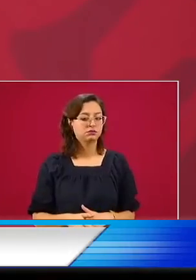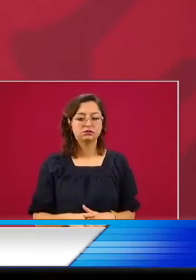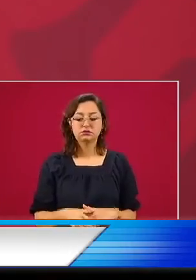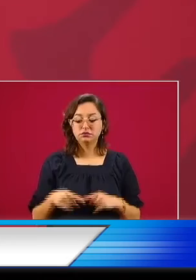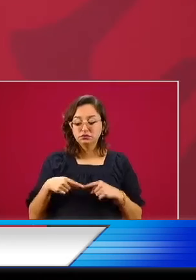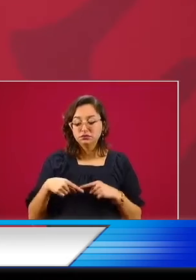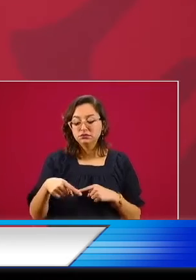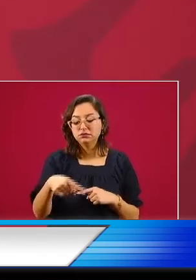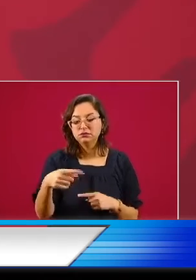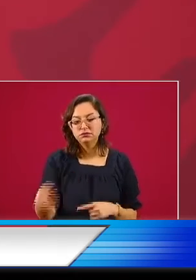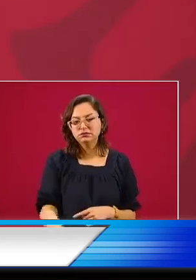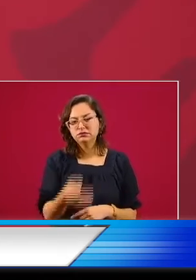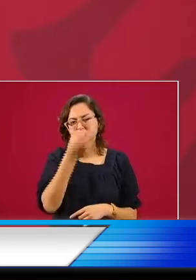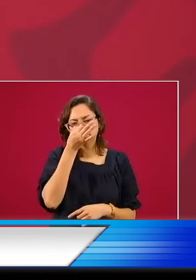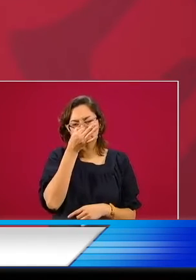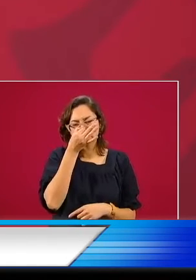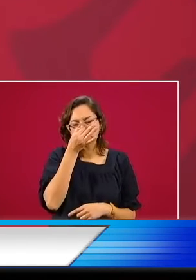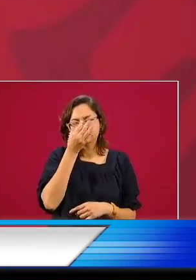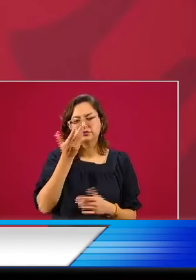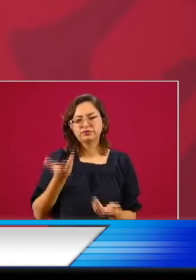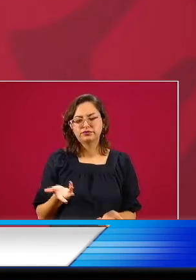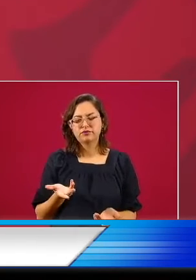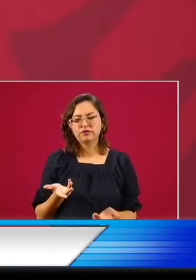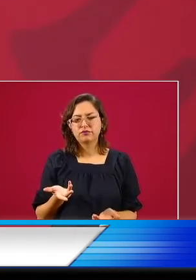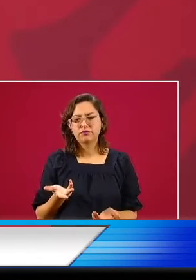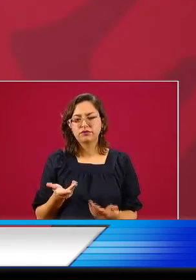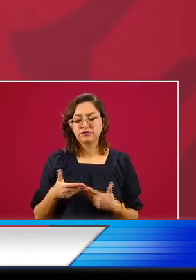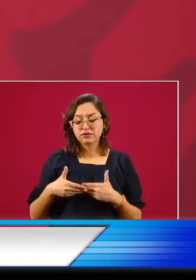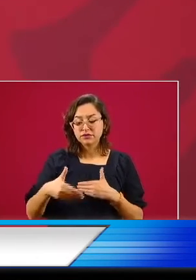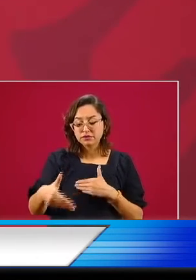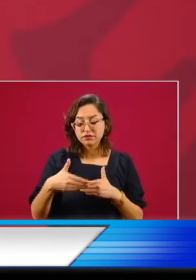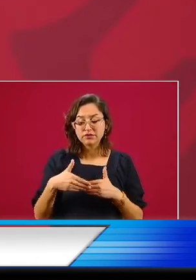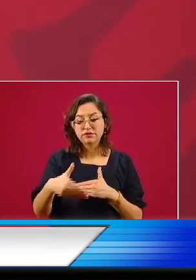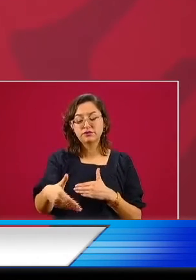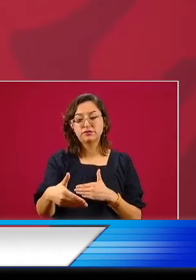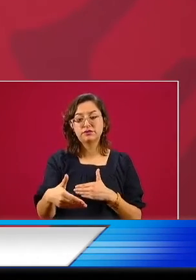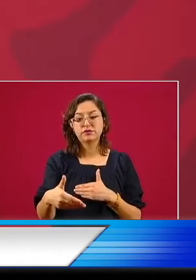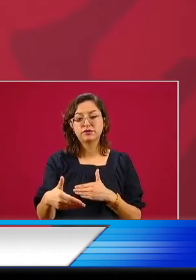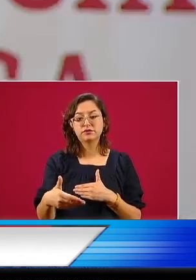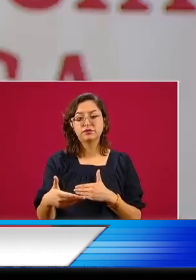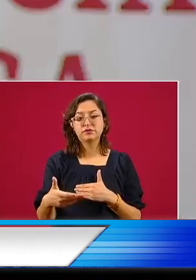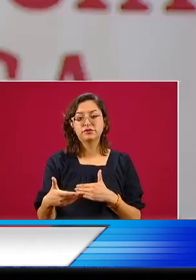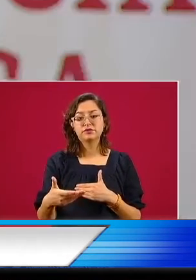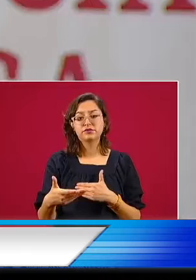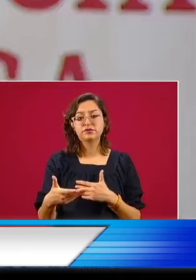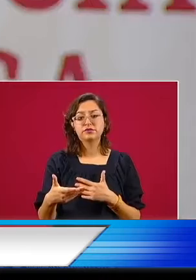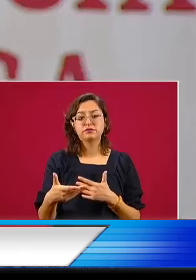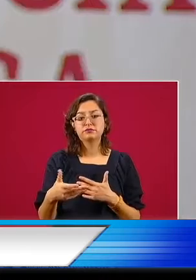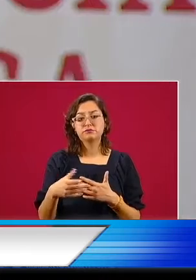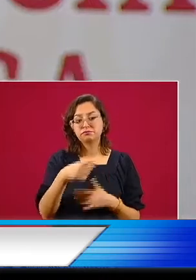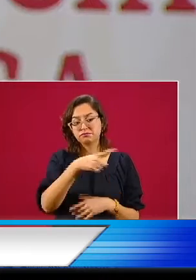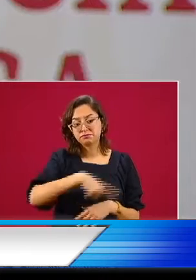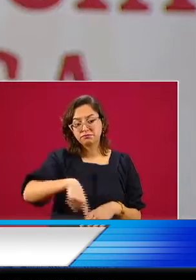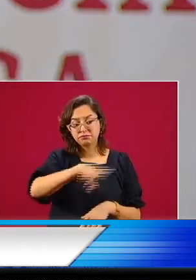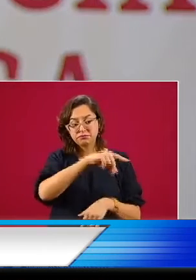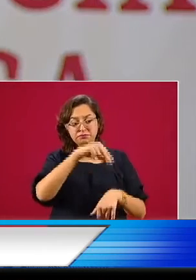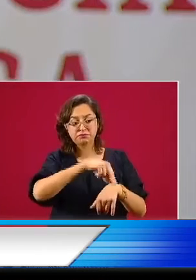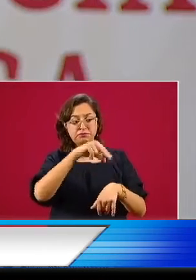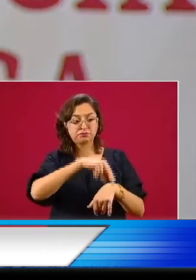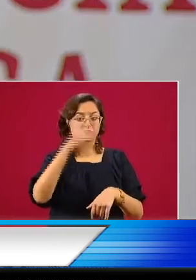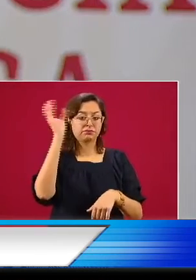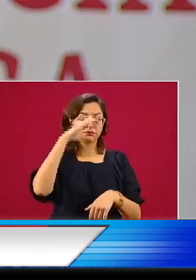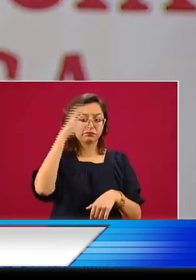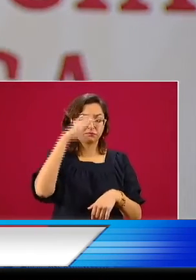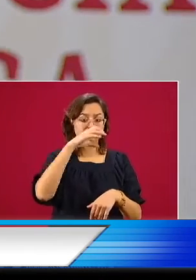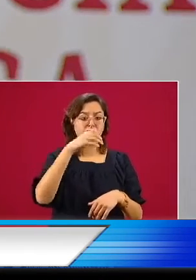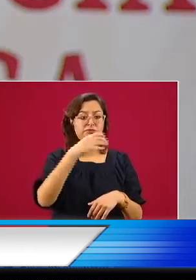Banderazo al Tren Maya El presidente se encuentra a la espera de la autorización de las autoridades de salud para realizar viajes debido